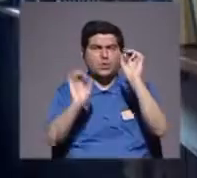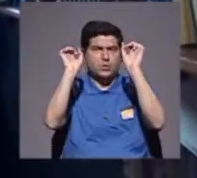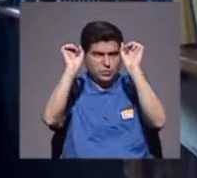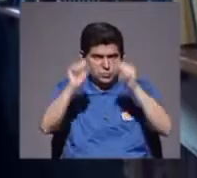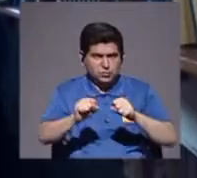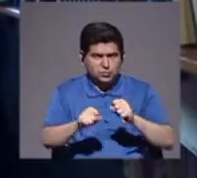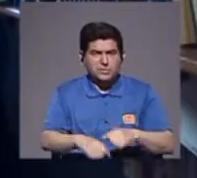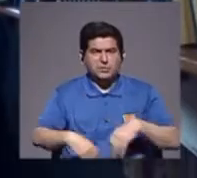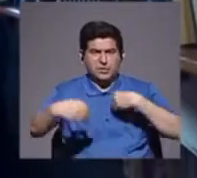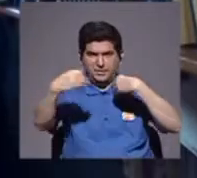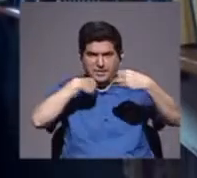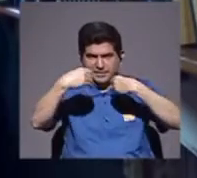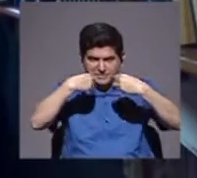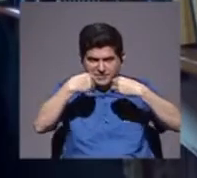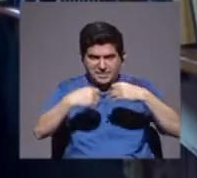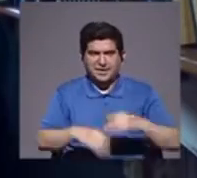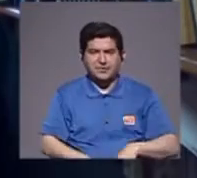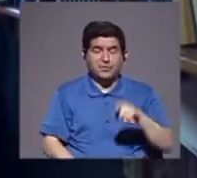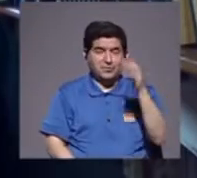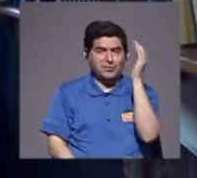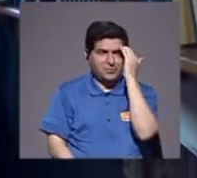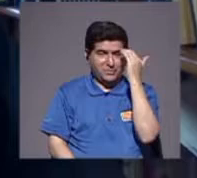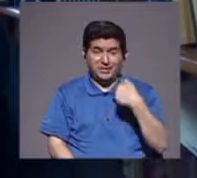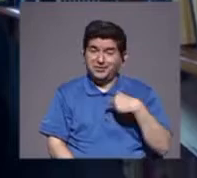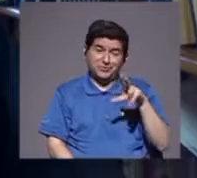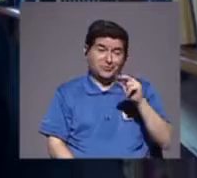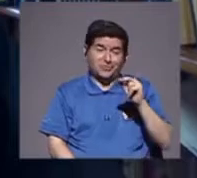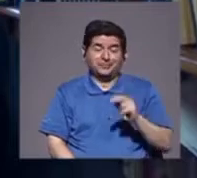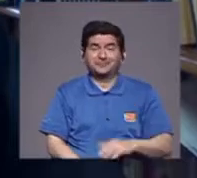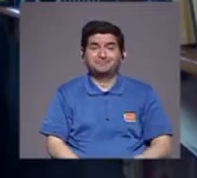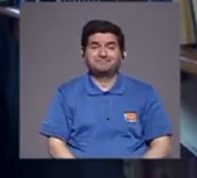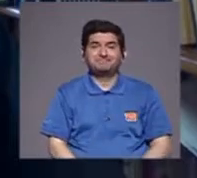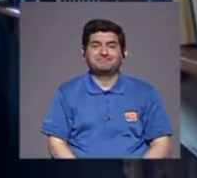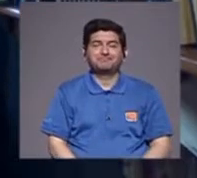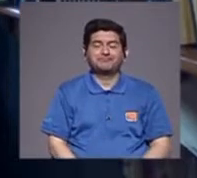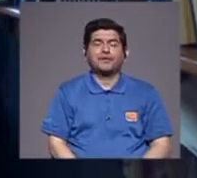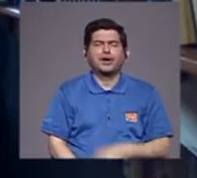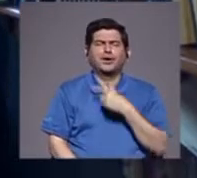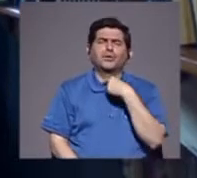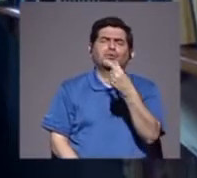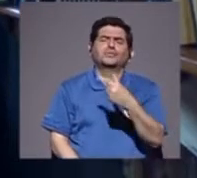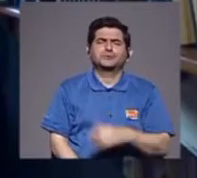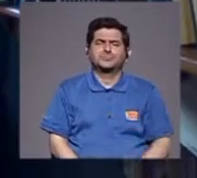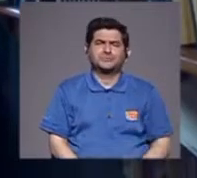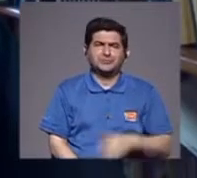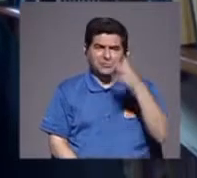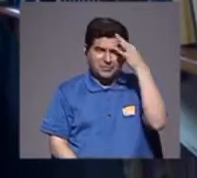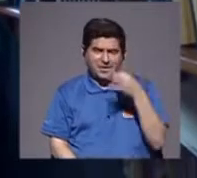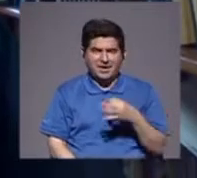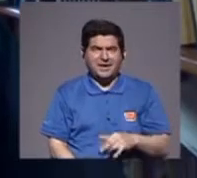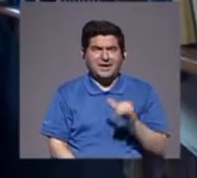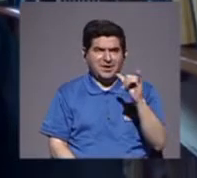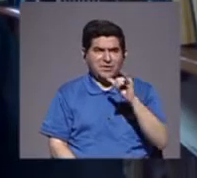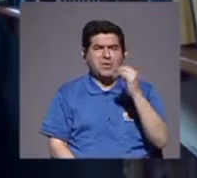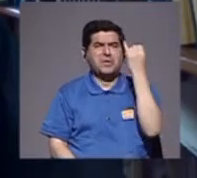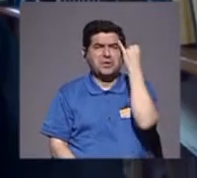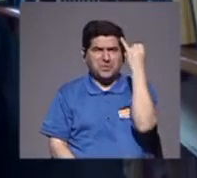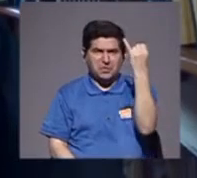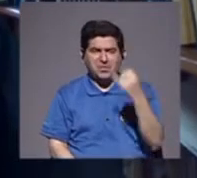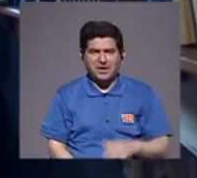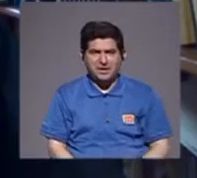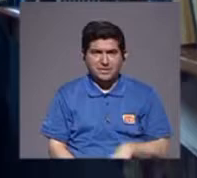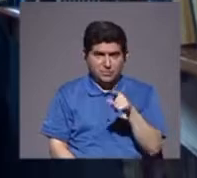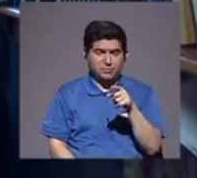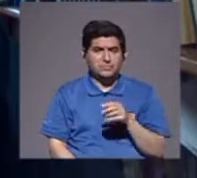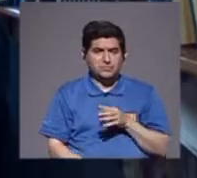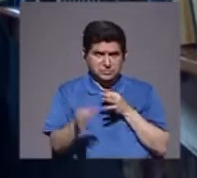nos ilustra con lo que usted sí sabe y yo no. Con mucho gusto. Creo que estamos en la misma sintonía, usted